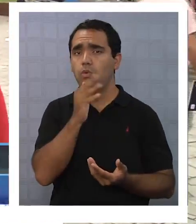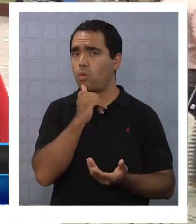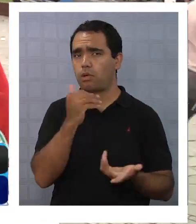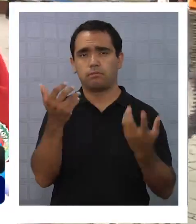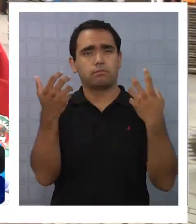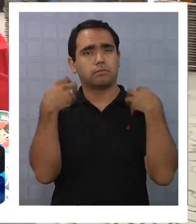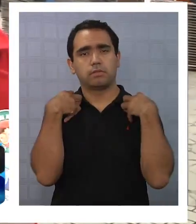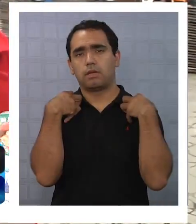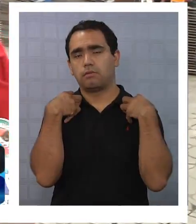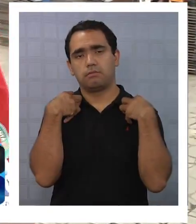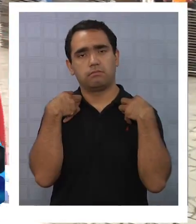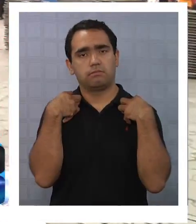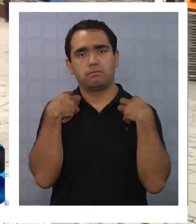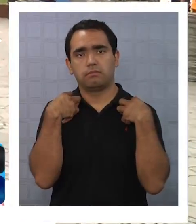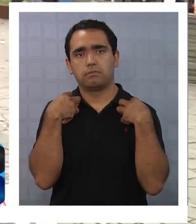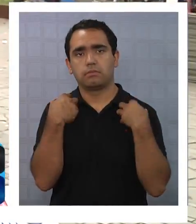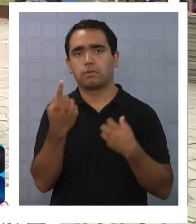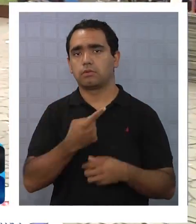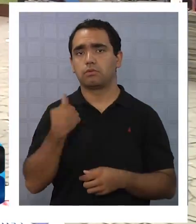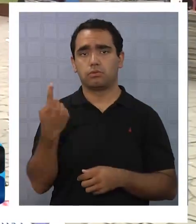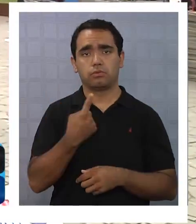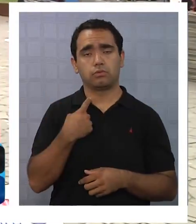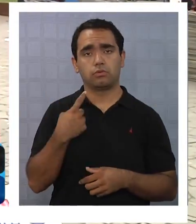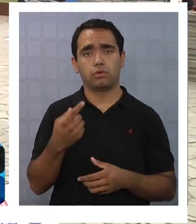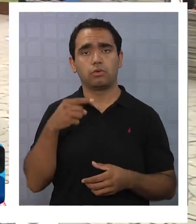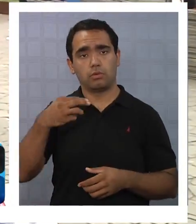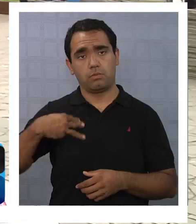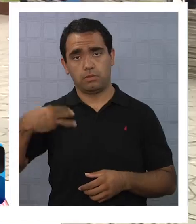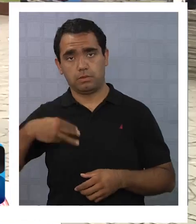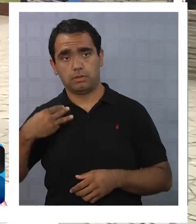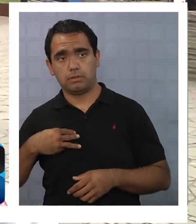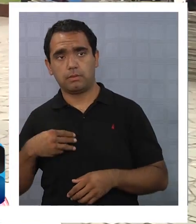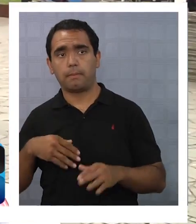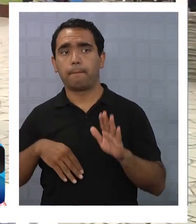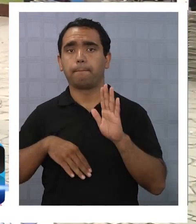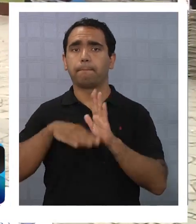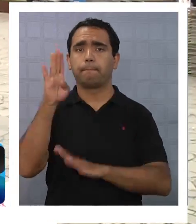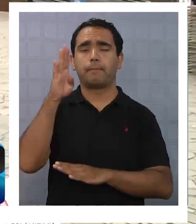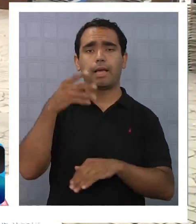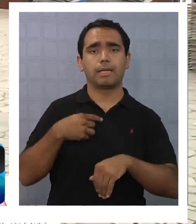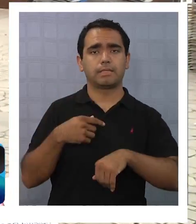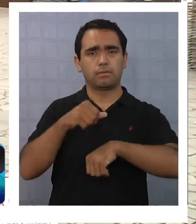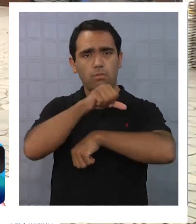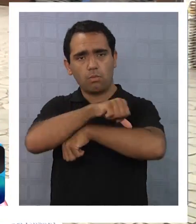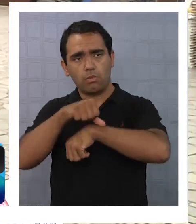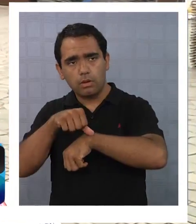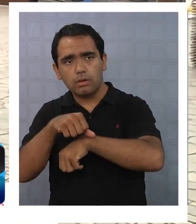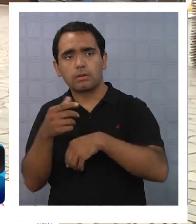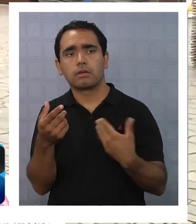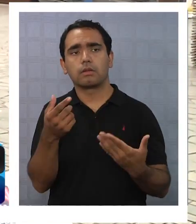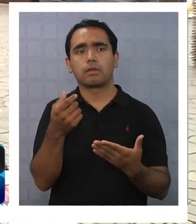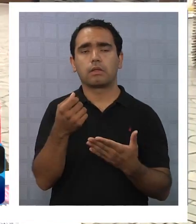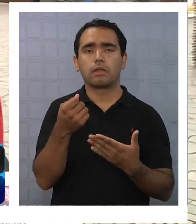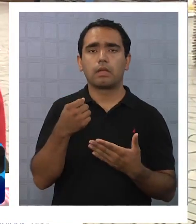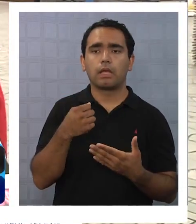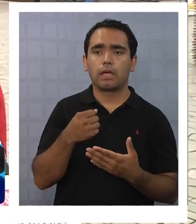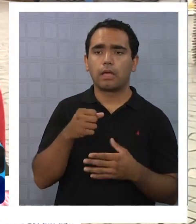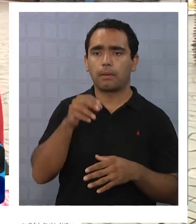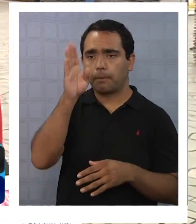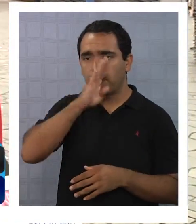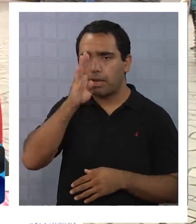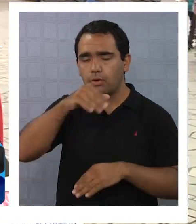responsable. Nosotros, Canil Municipal, hemos aumentado las operaciones, hemos aumentado la recuperación de perros callejeros,